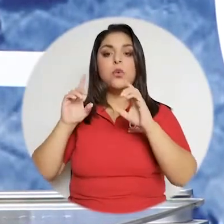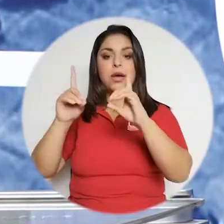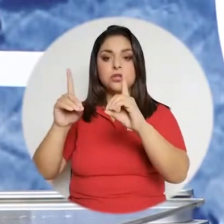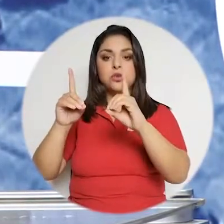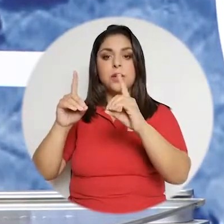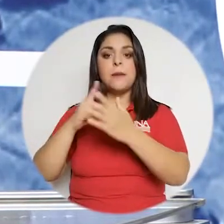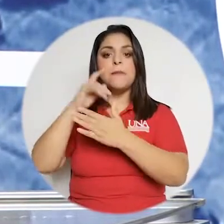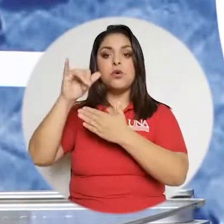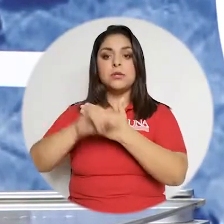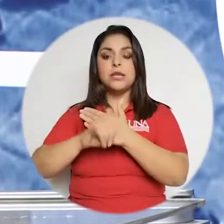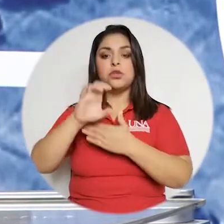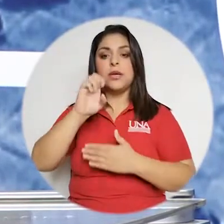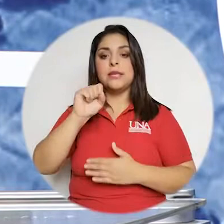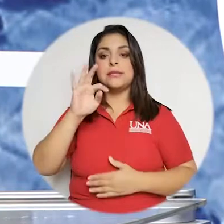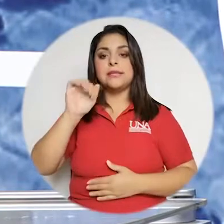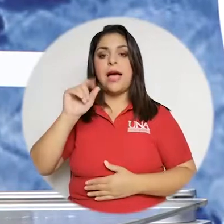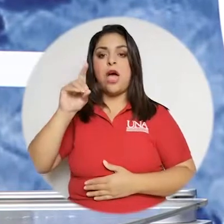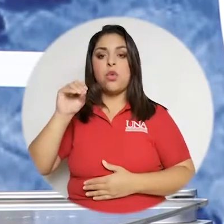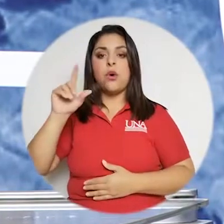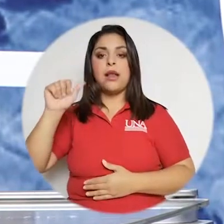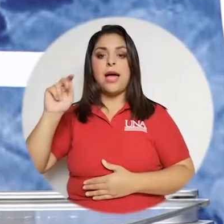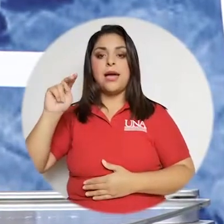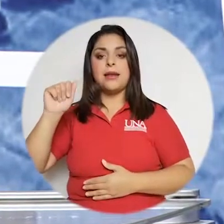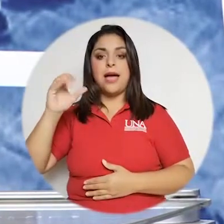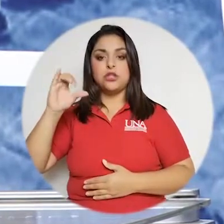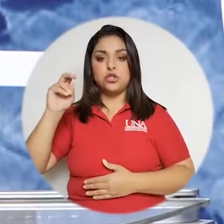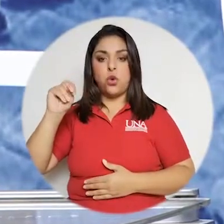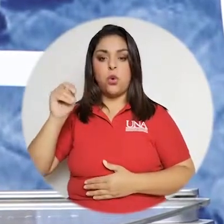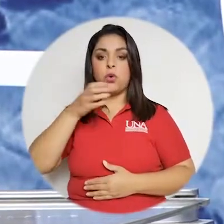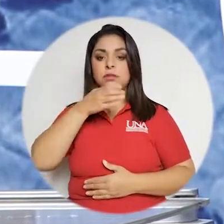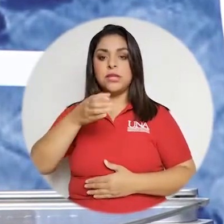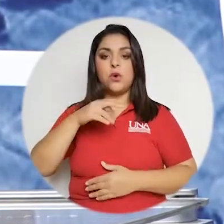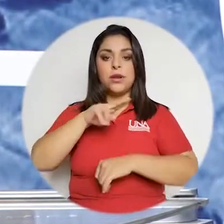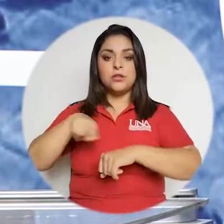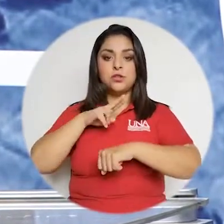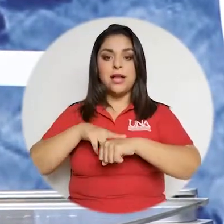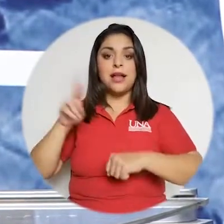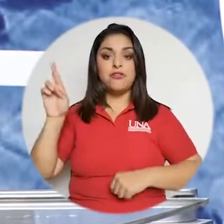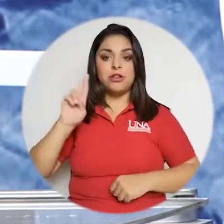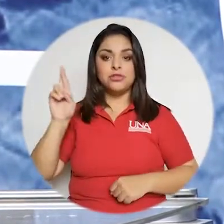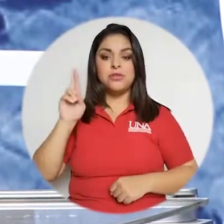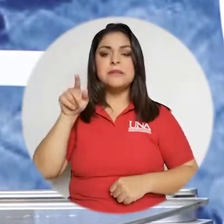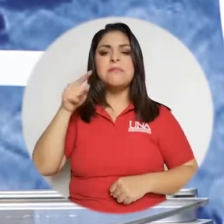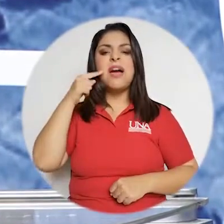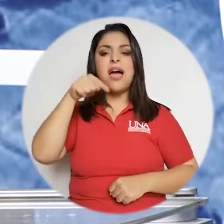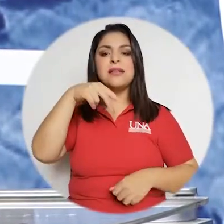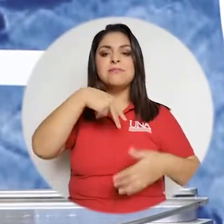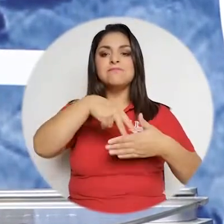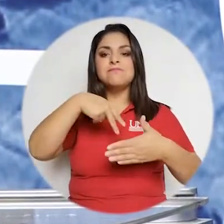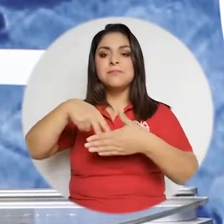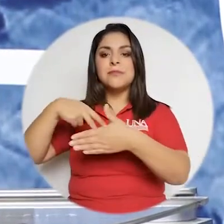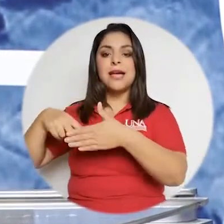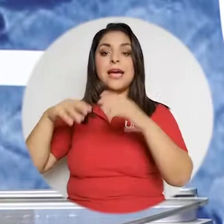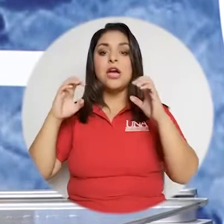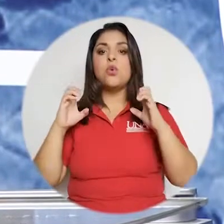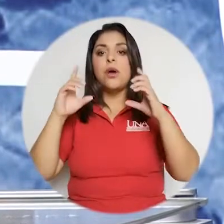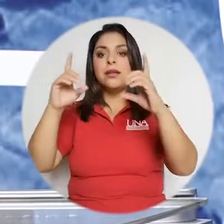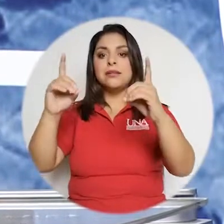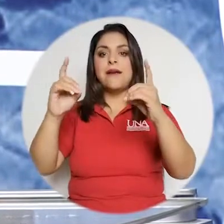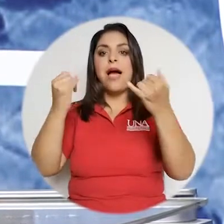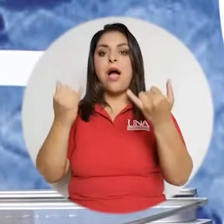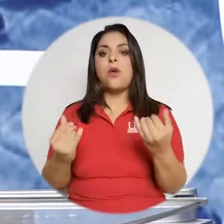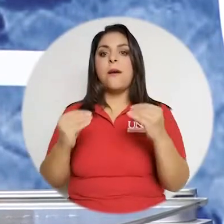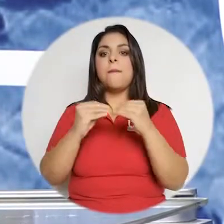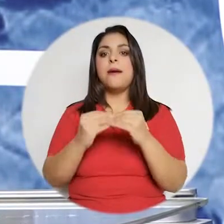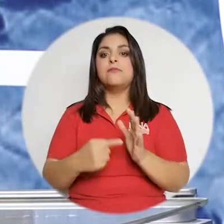proyecto Estado de la Nación del Consejo Nacional de Rectores, para que en estas brechas educativas quedaron al descubierto